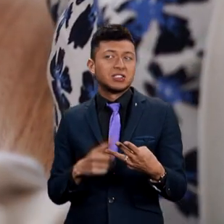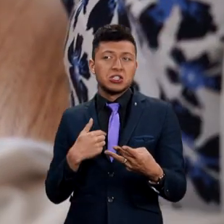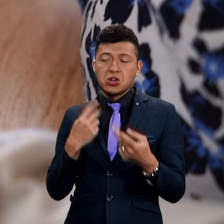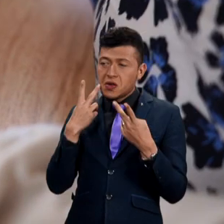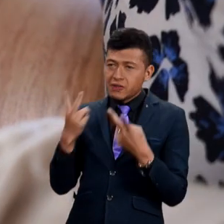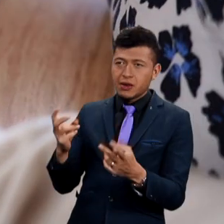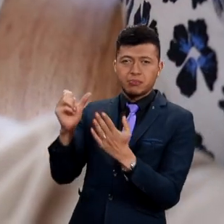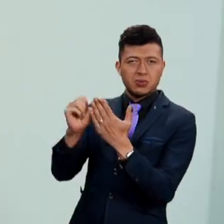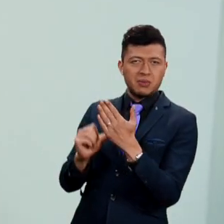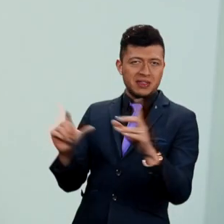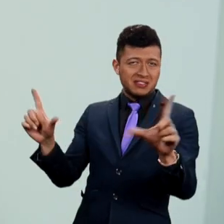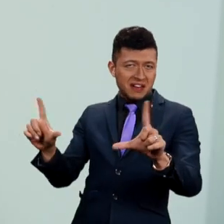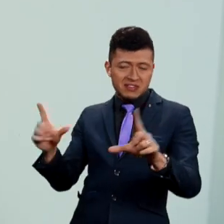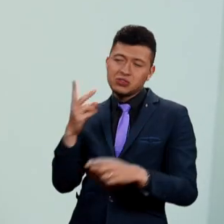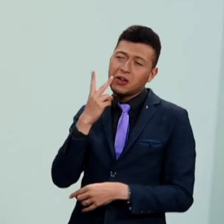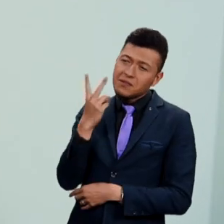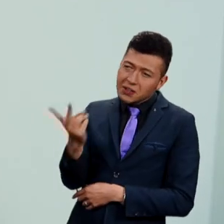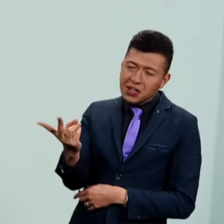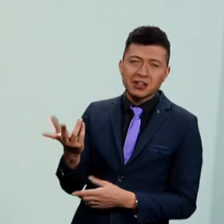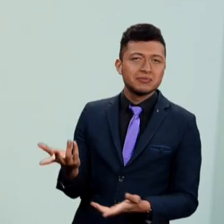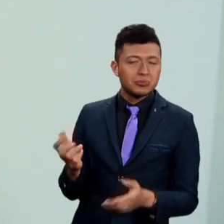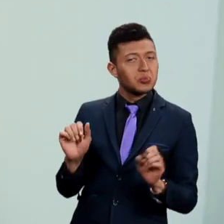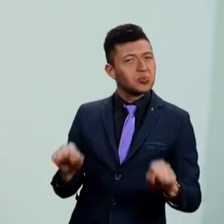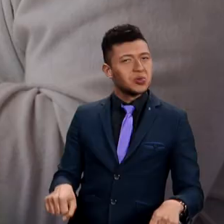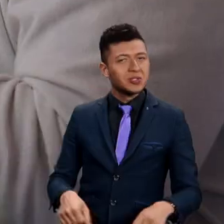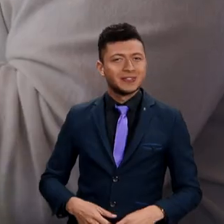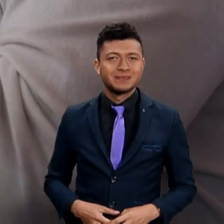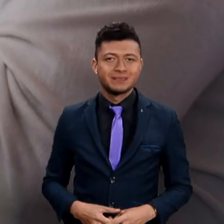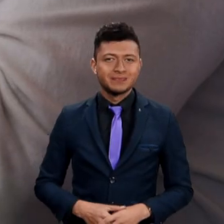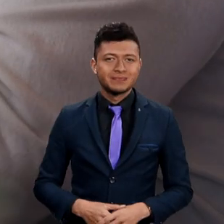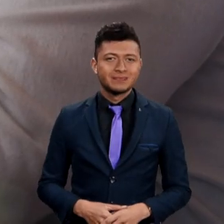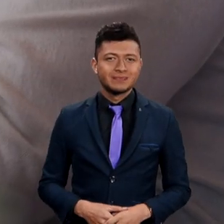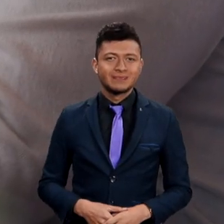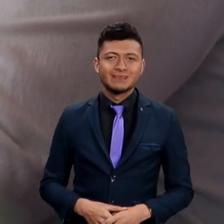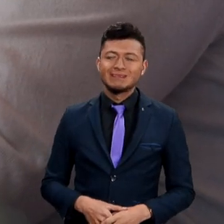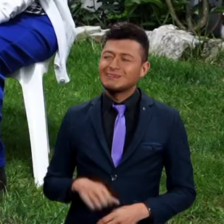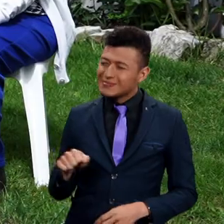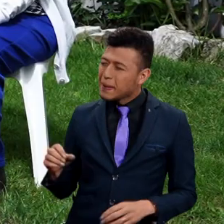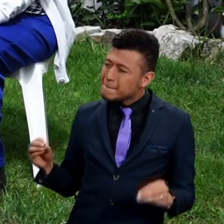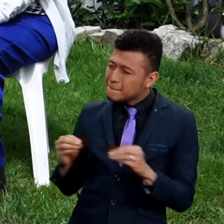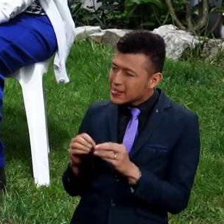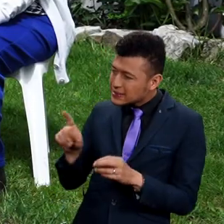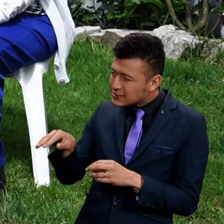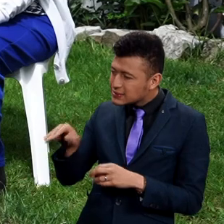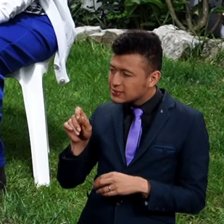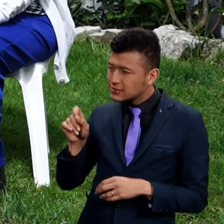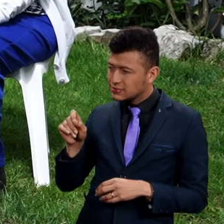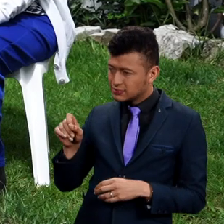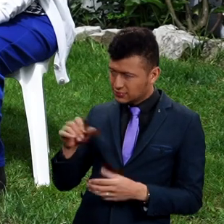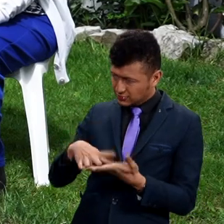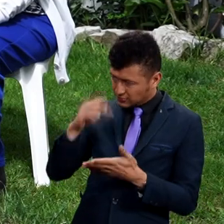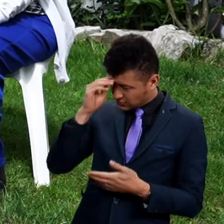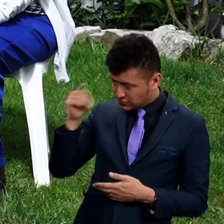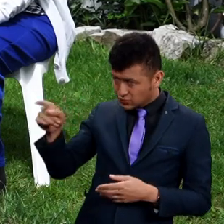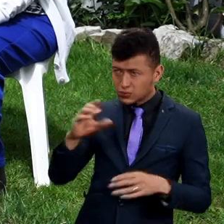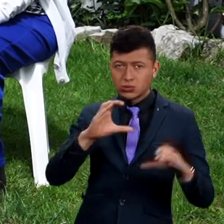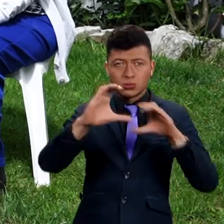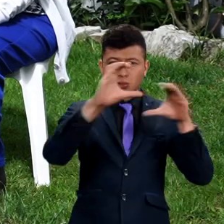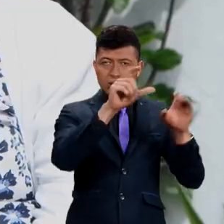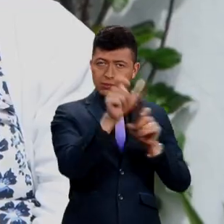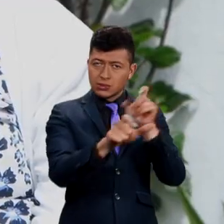puedo ver programas de televisión. Francia, además yo me enteré que tú aprendiste también a